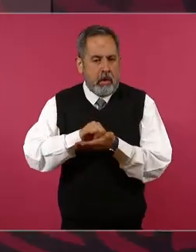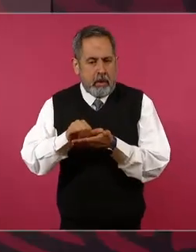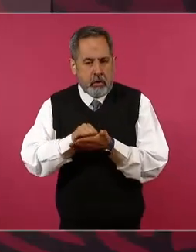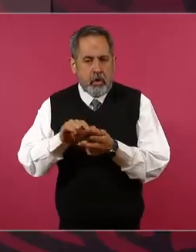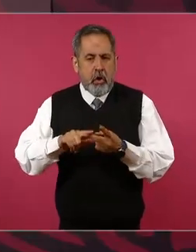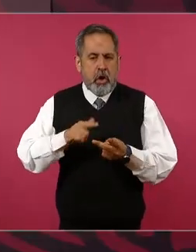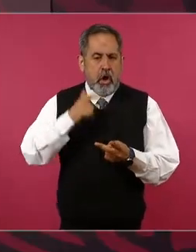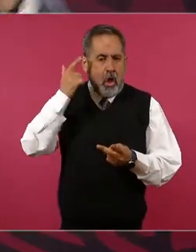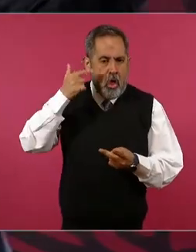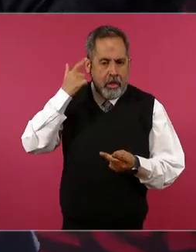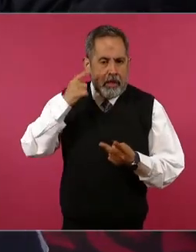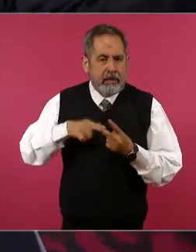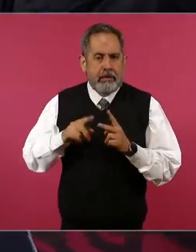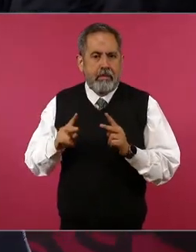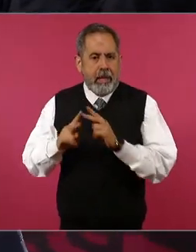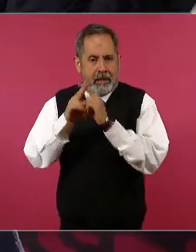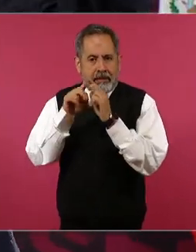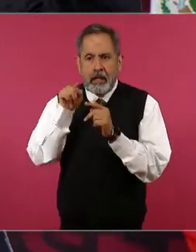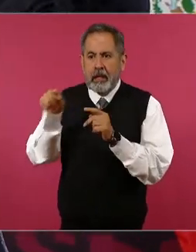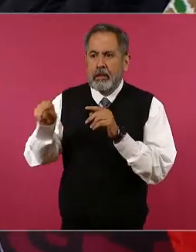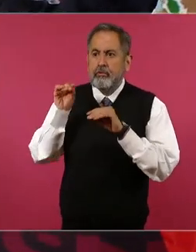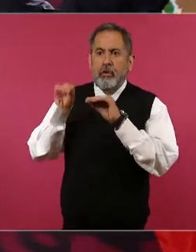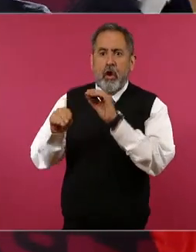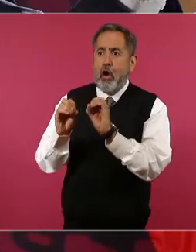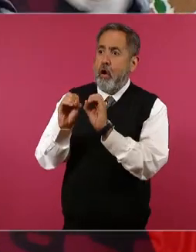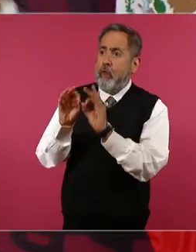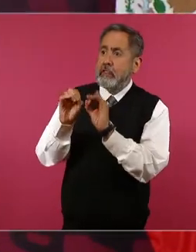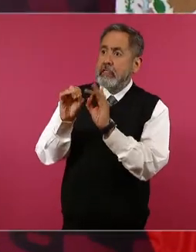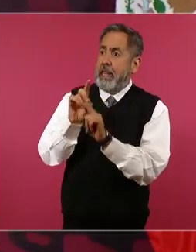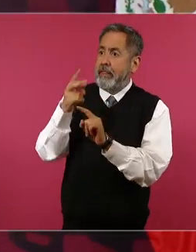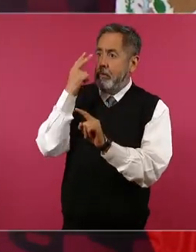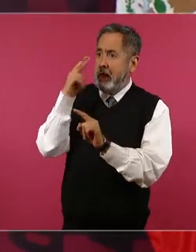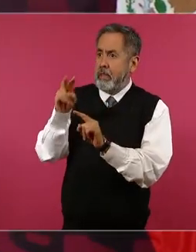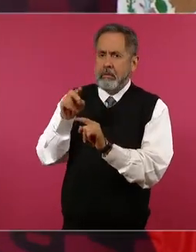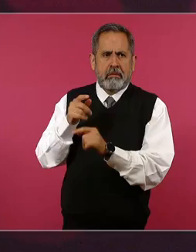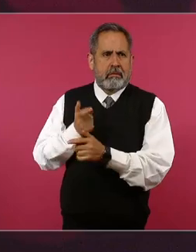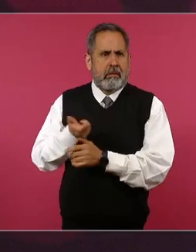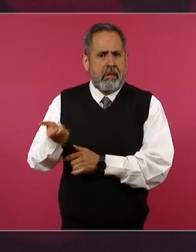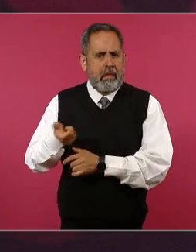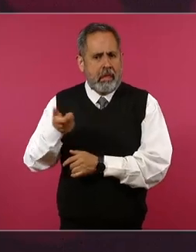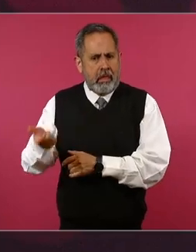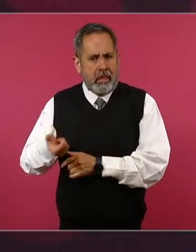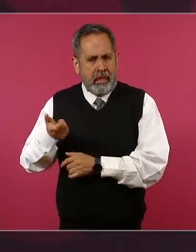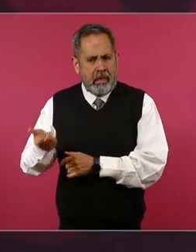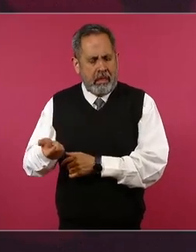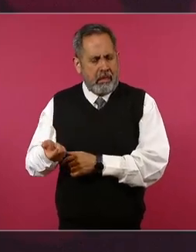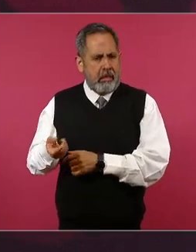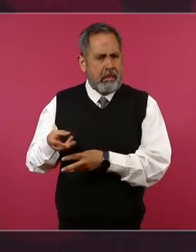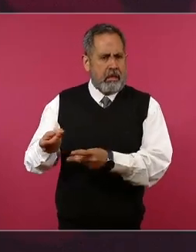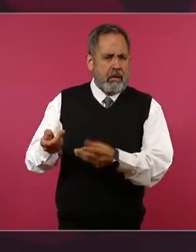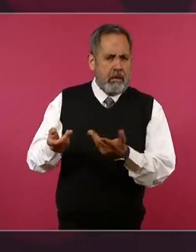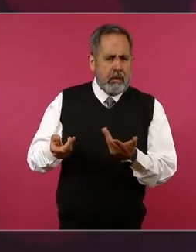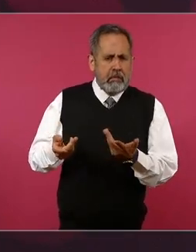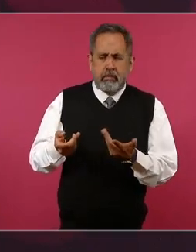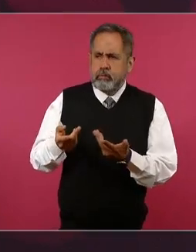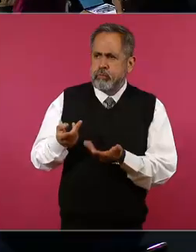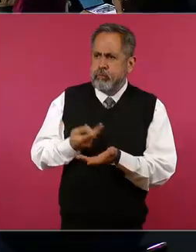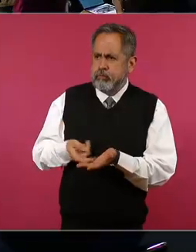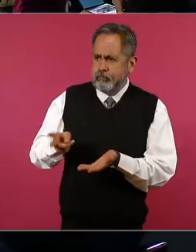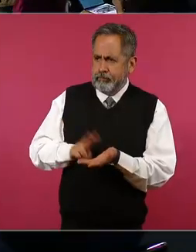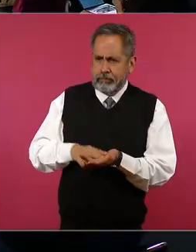las principales oficinas al mismo tiempo que tenemos